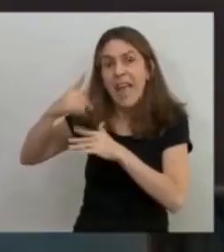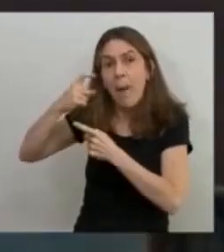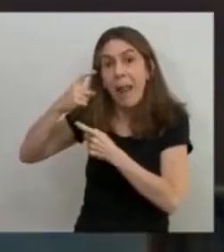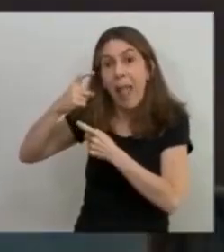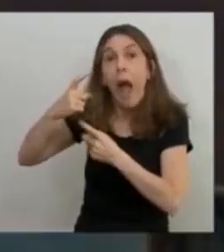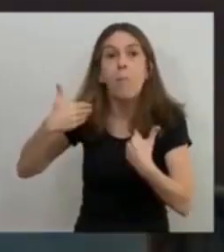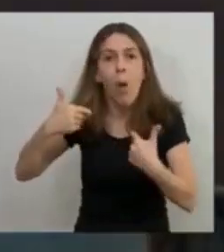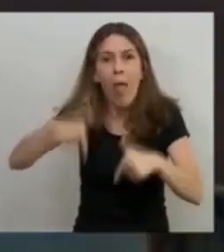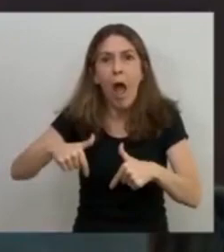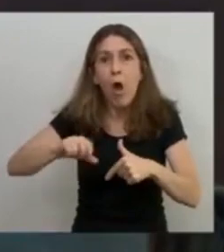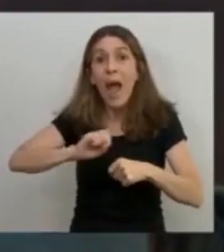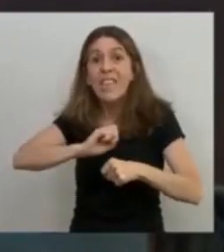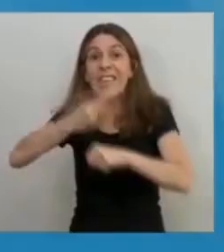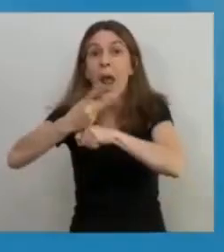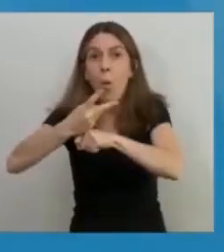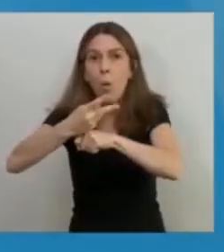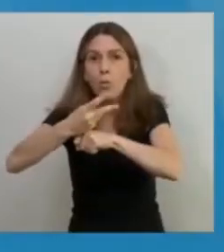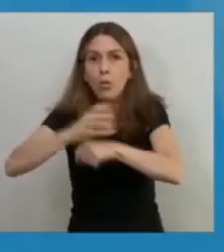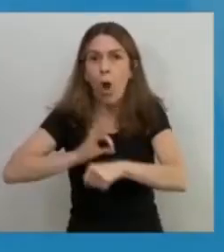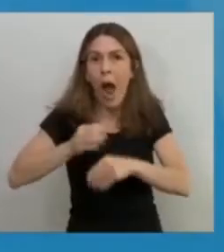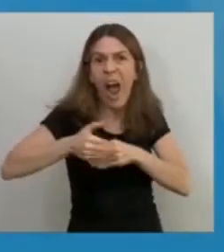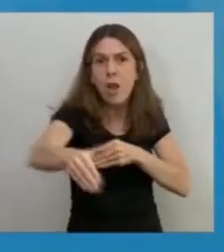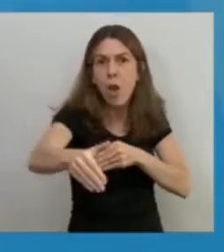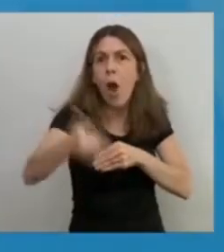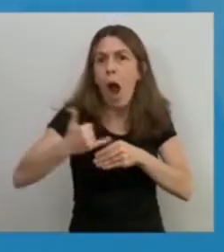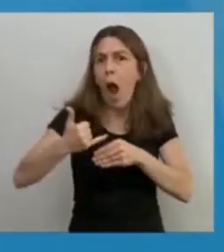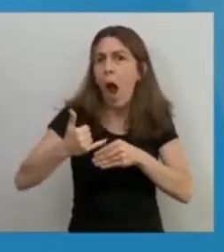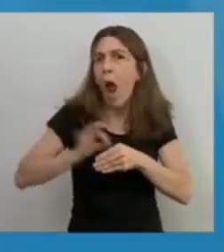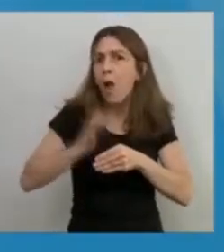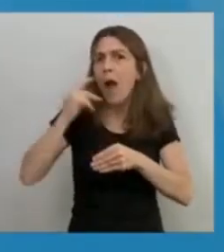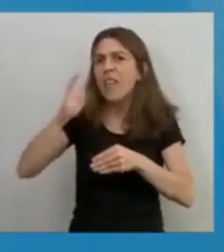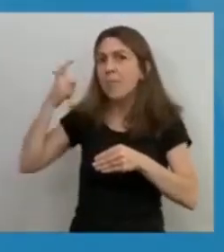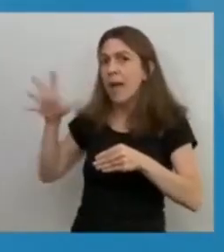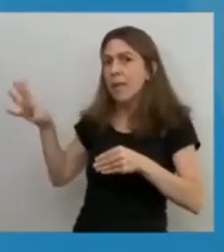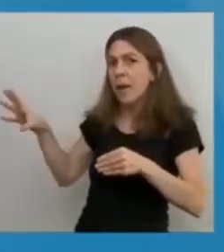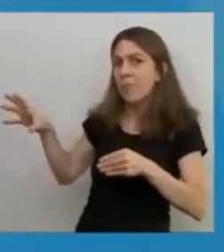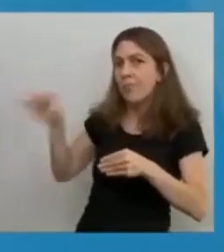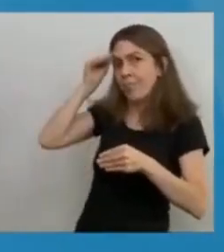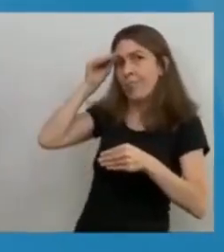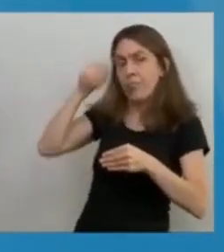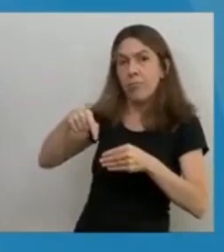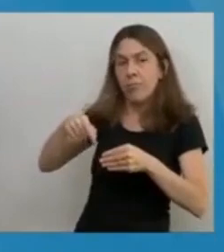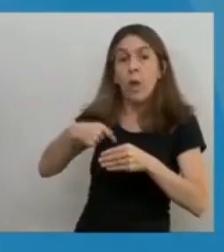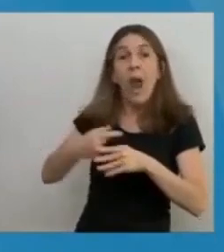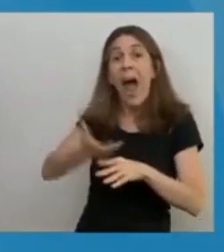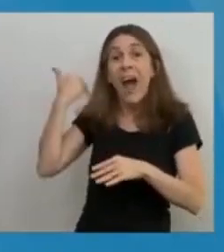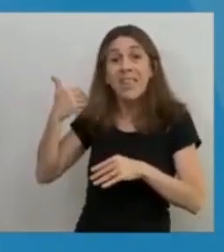etapa con experiencia acumulada, sabiendo cosas que al comienzo no sabíamos.